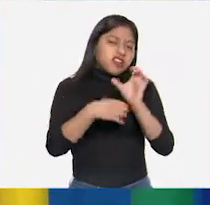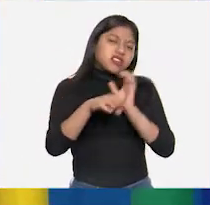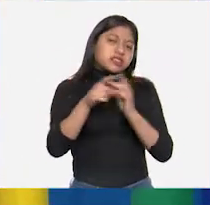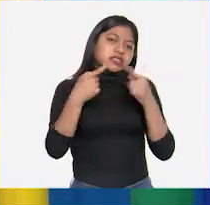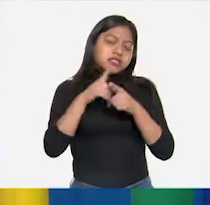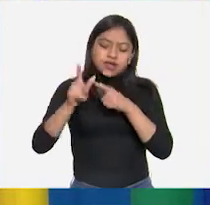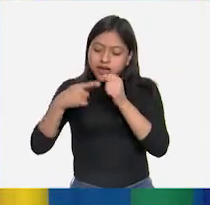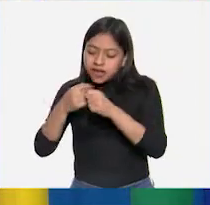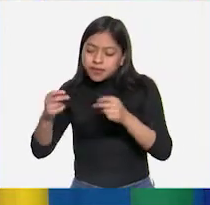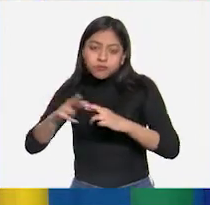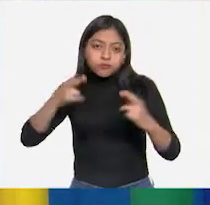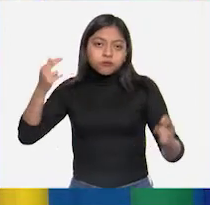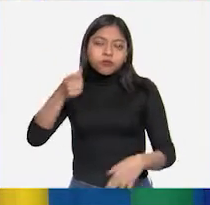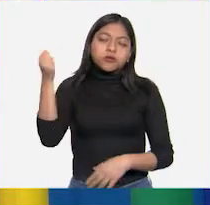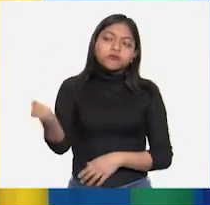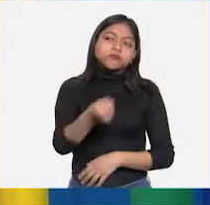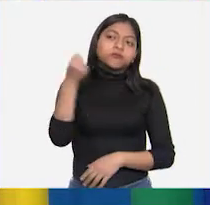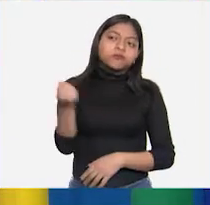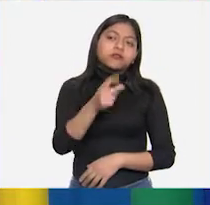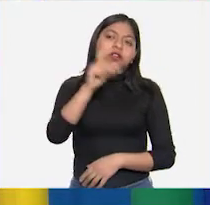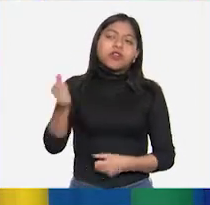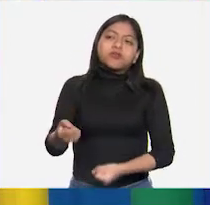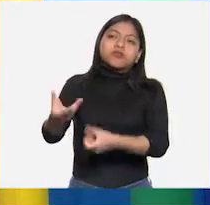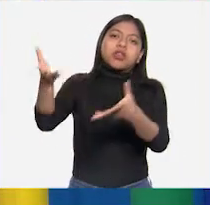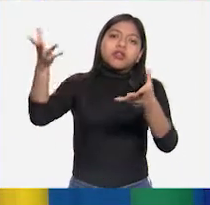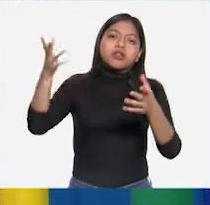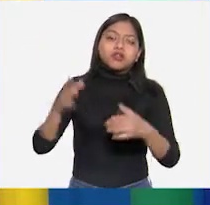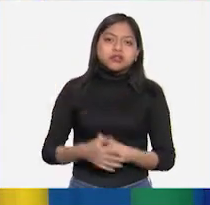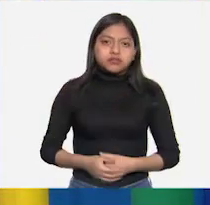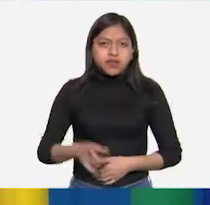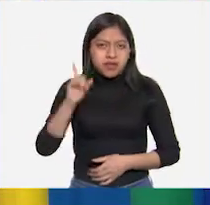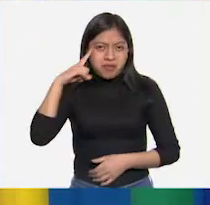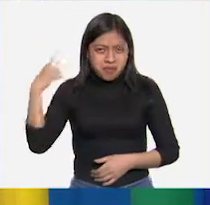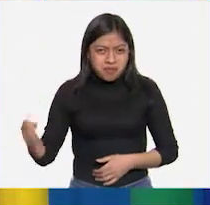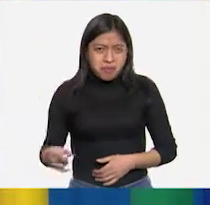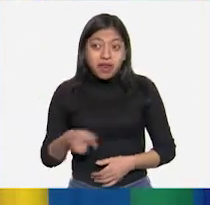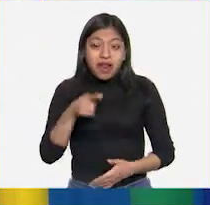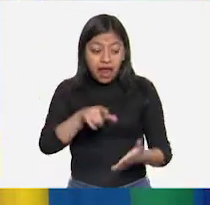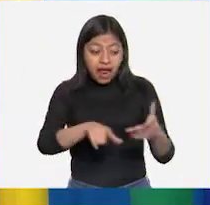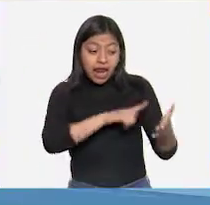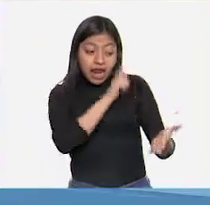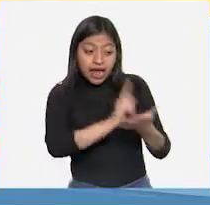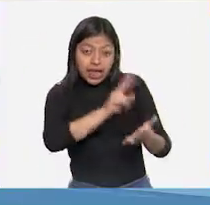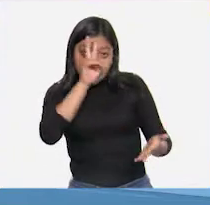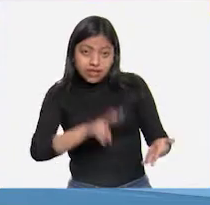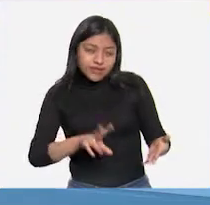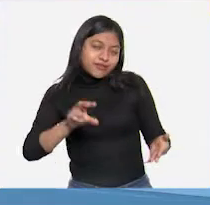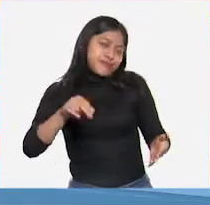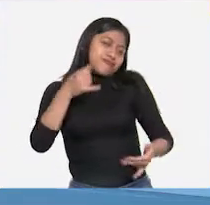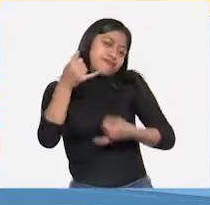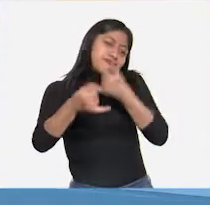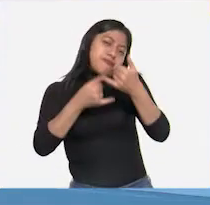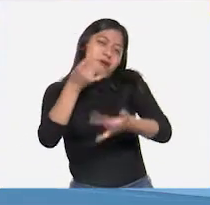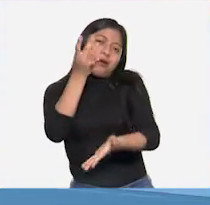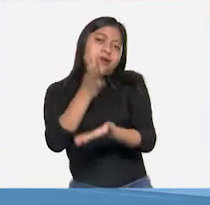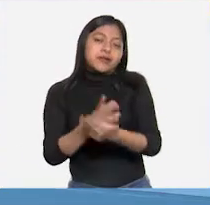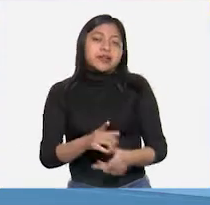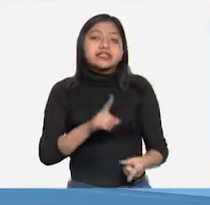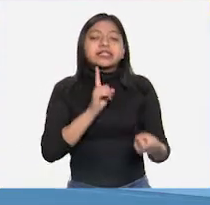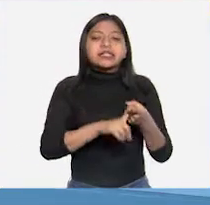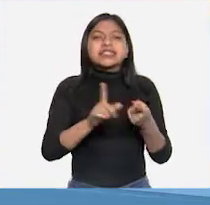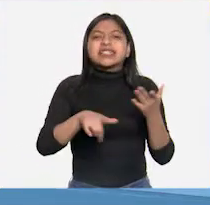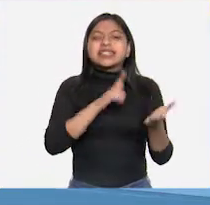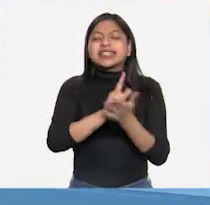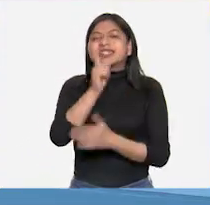soltarlo, ¿no? Pero no como para comprobar la primera ley de Newton, sino para jugar. Se puede decir que la primera ley